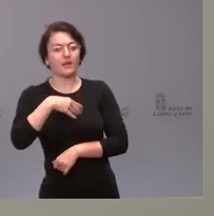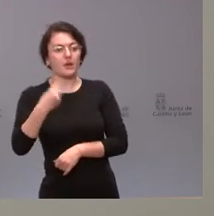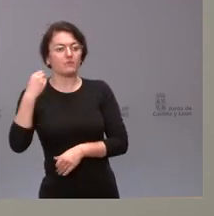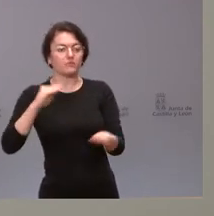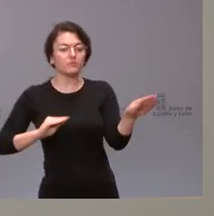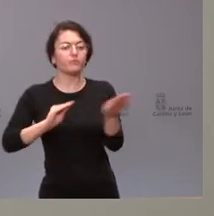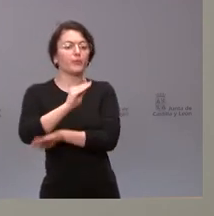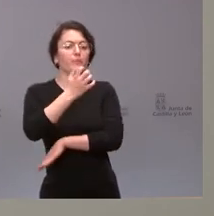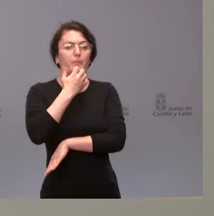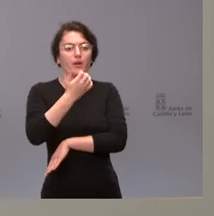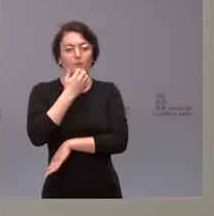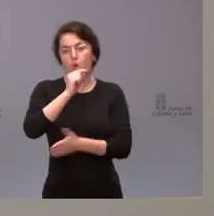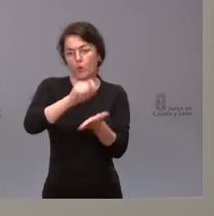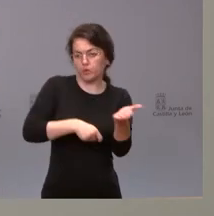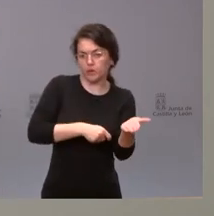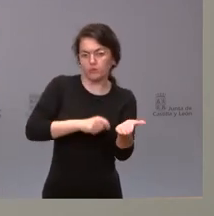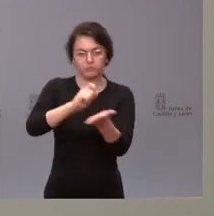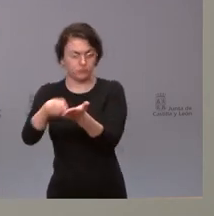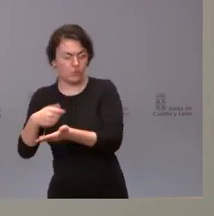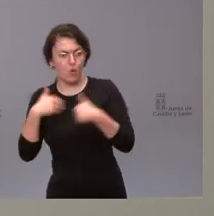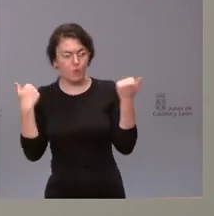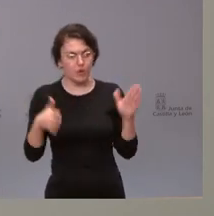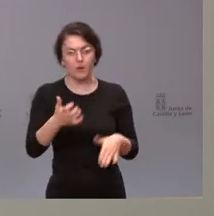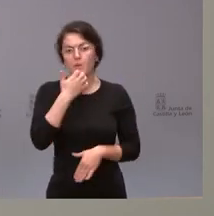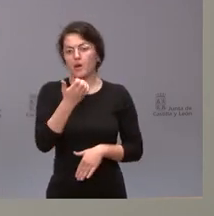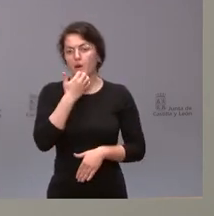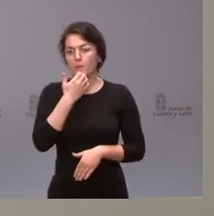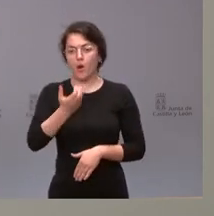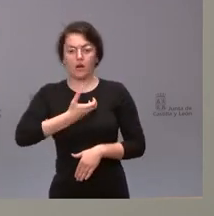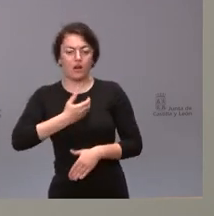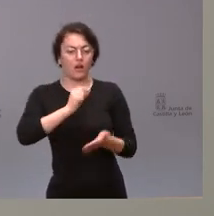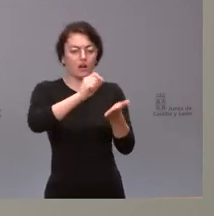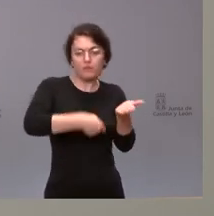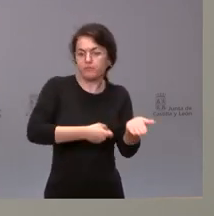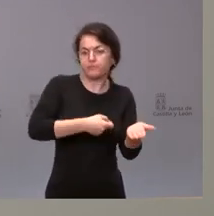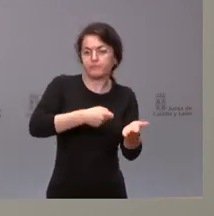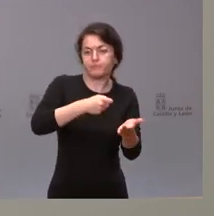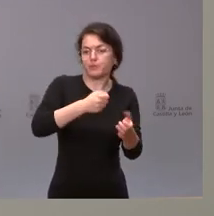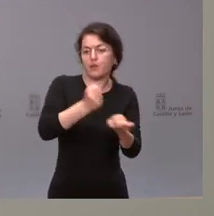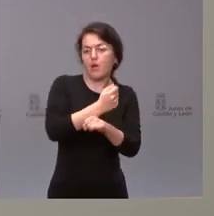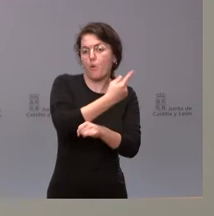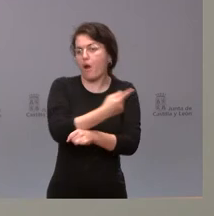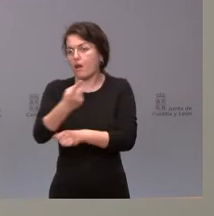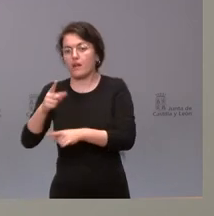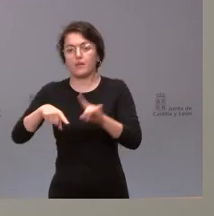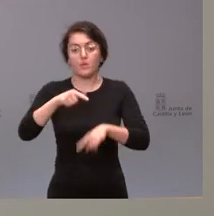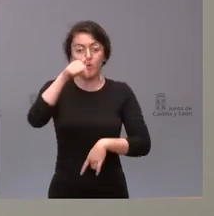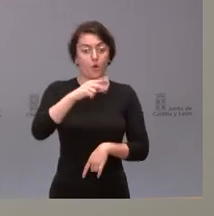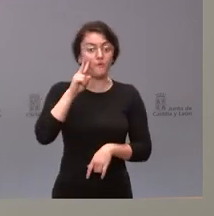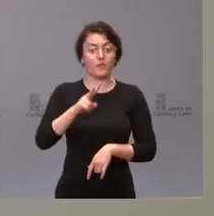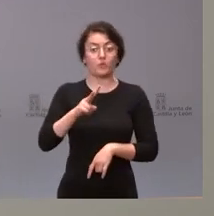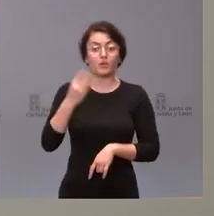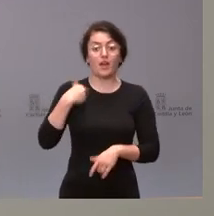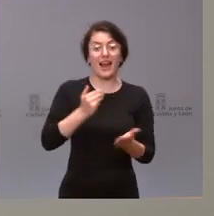finalidades o a otras. Hay ayuntamientos que lo destinar a algunas cuestiones, otros lo destinar a otros. Hoy hemos visto tres líneas de ayuda de apoyo a ayuntamientos